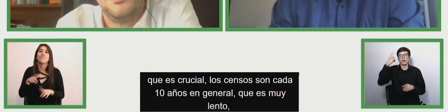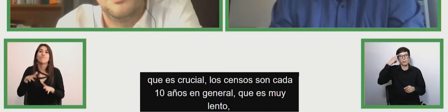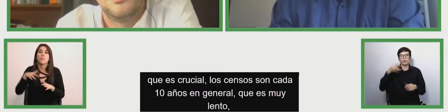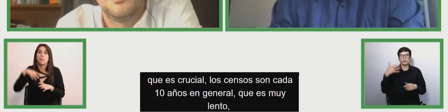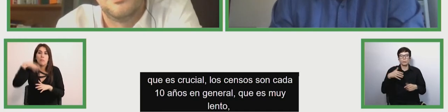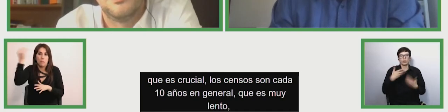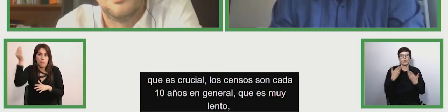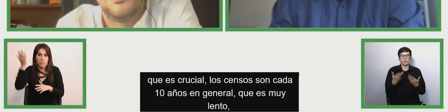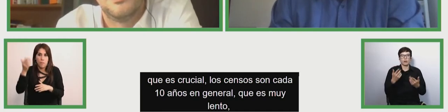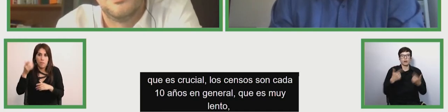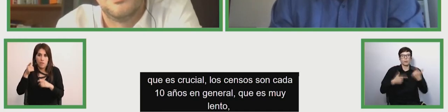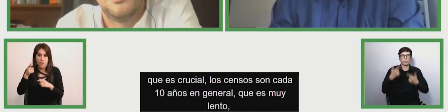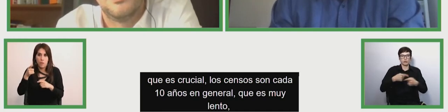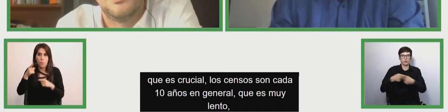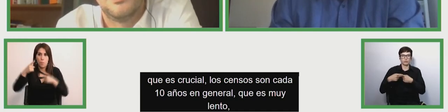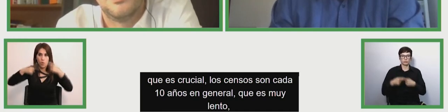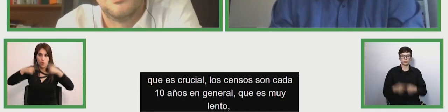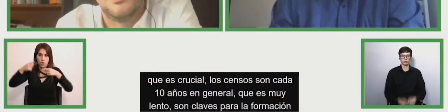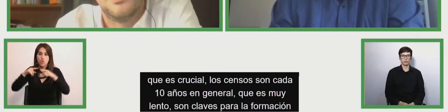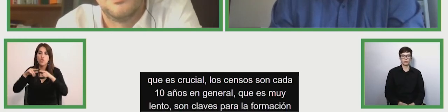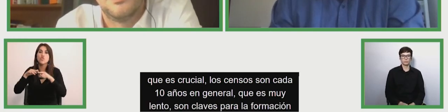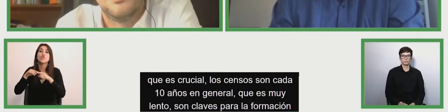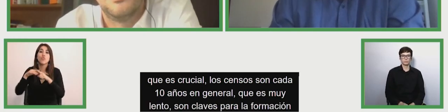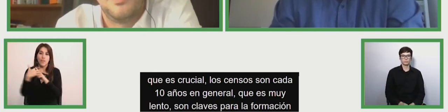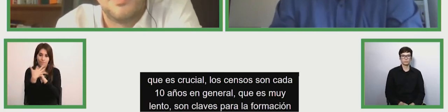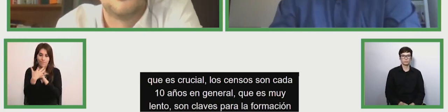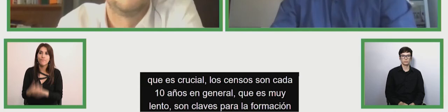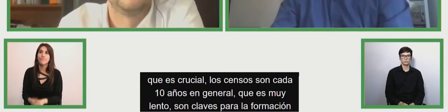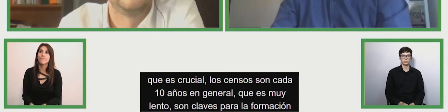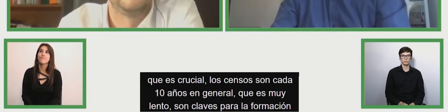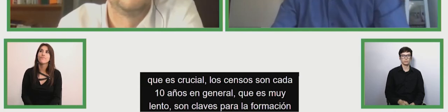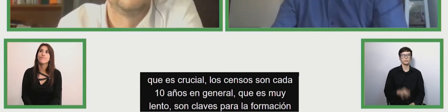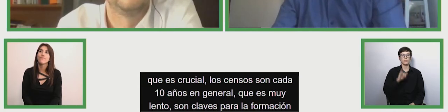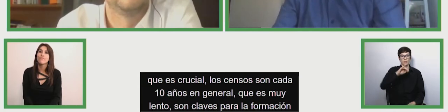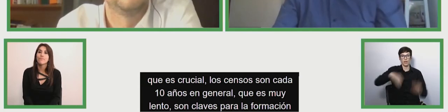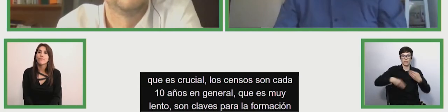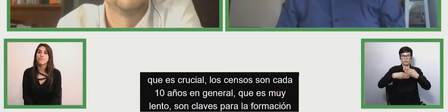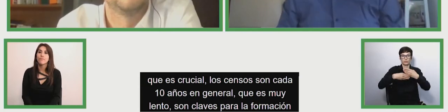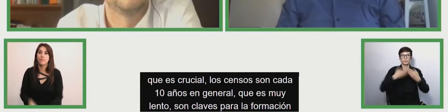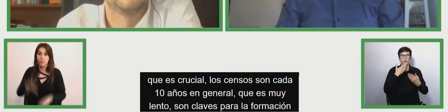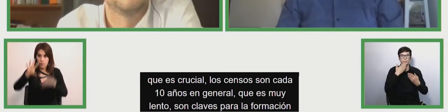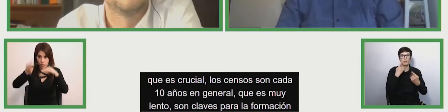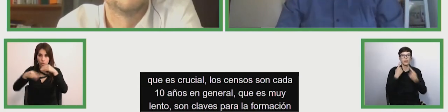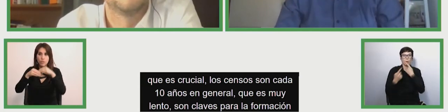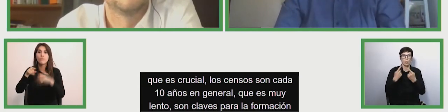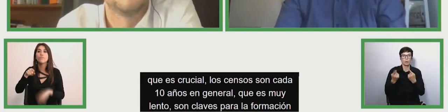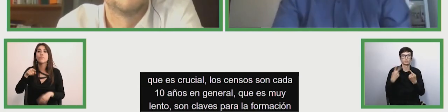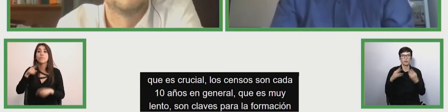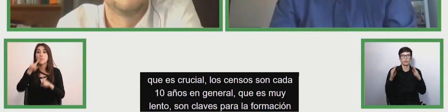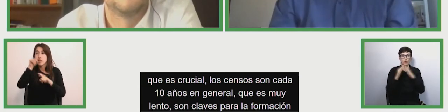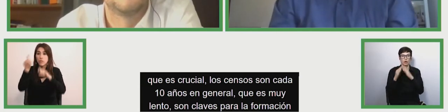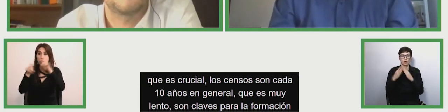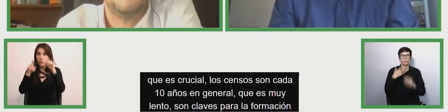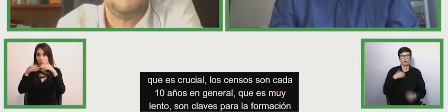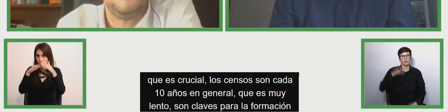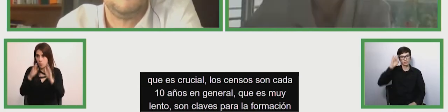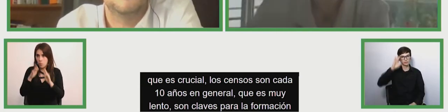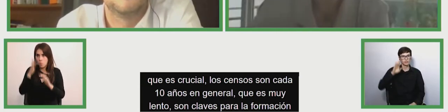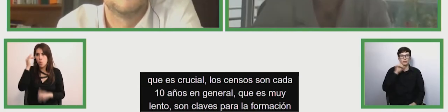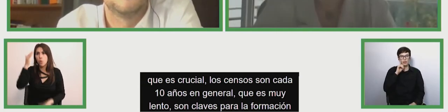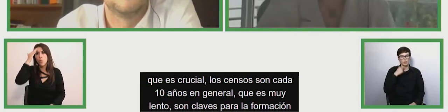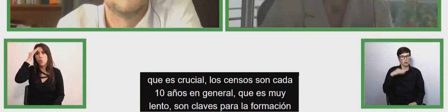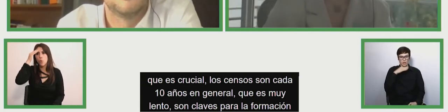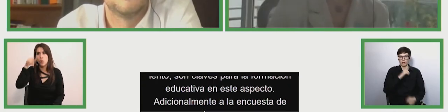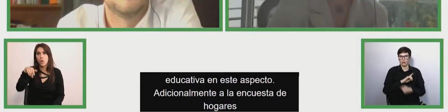social y educativa en este aspecto y adicionalmente en la encuesta de hogares porque sé que tenemos que ser